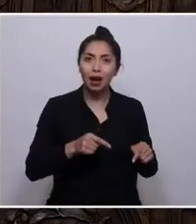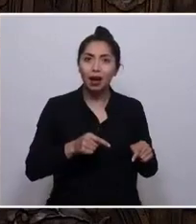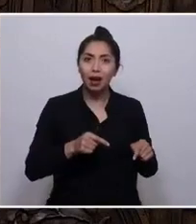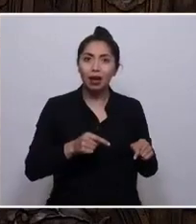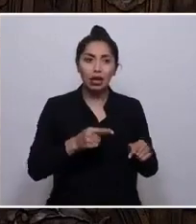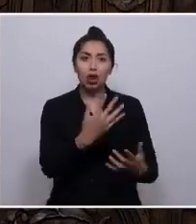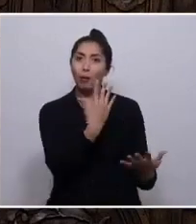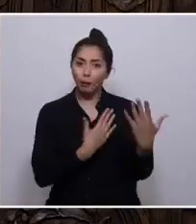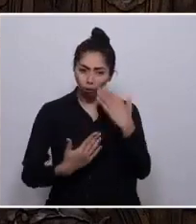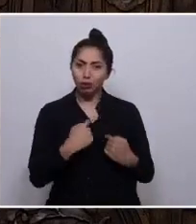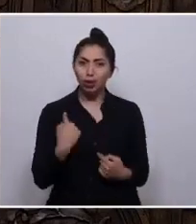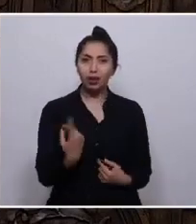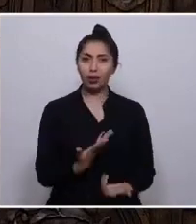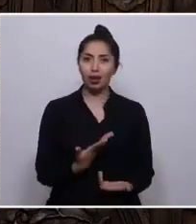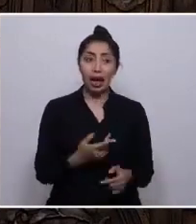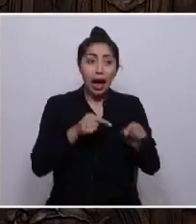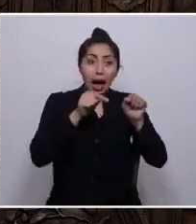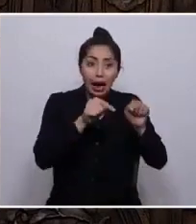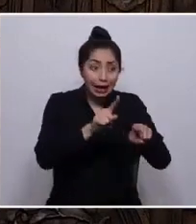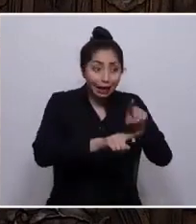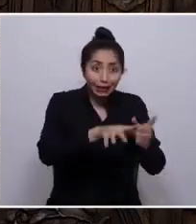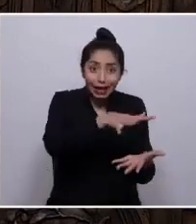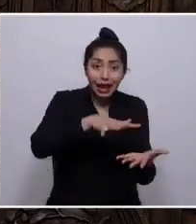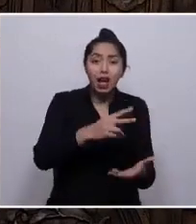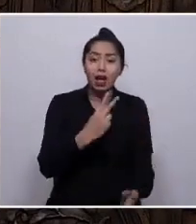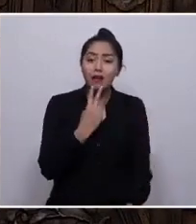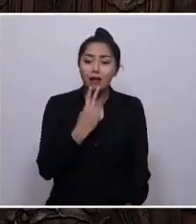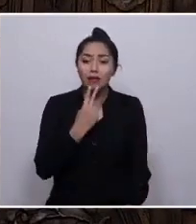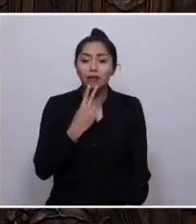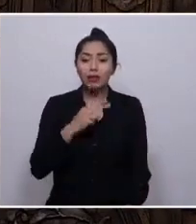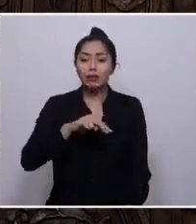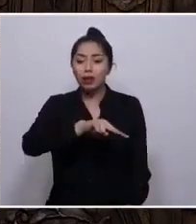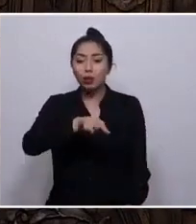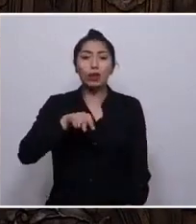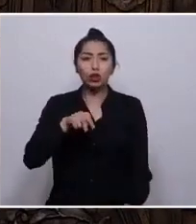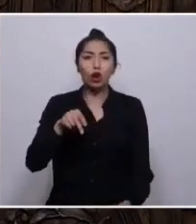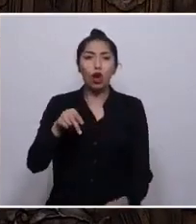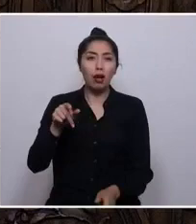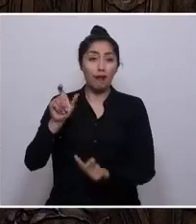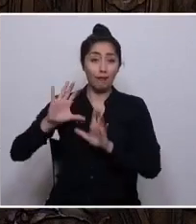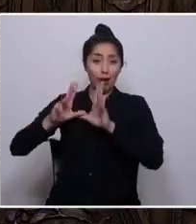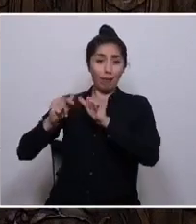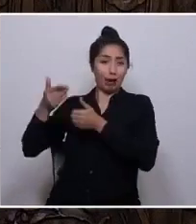protege. Ahí viven nuestros achachilas, nuestros antepasados.